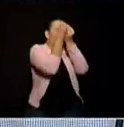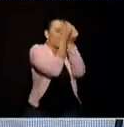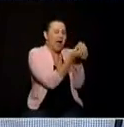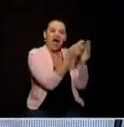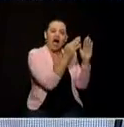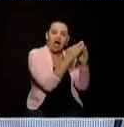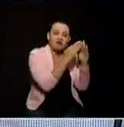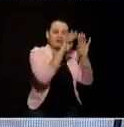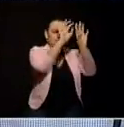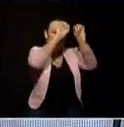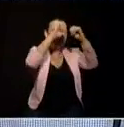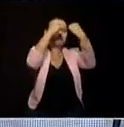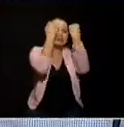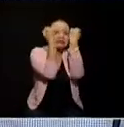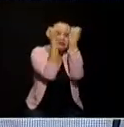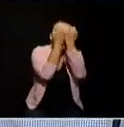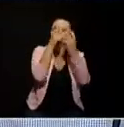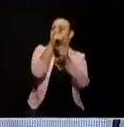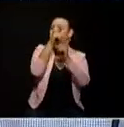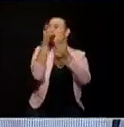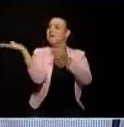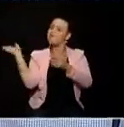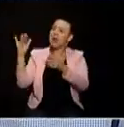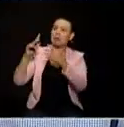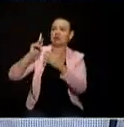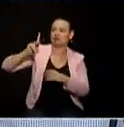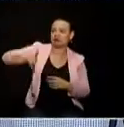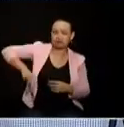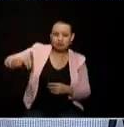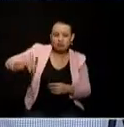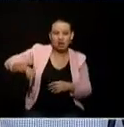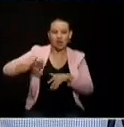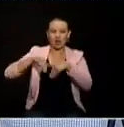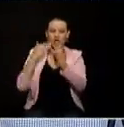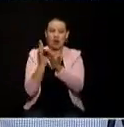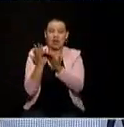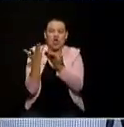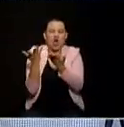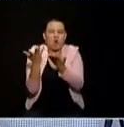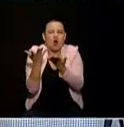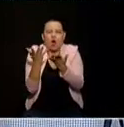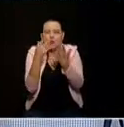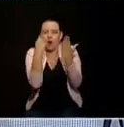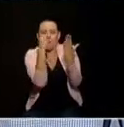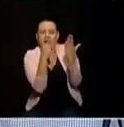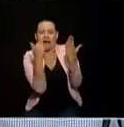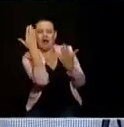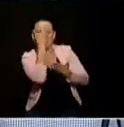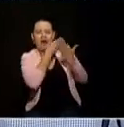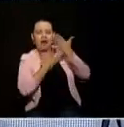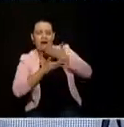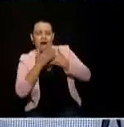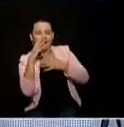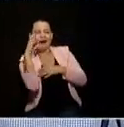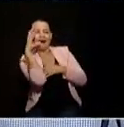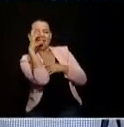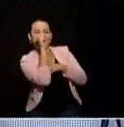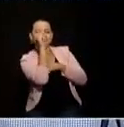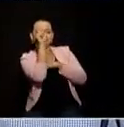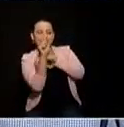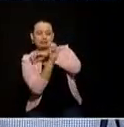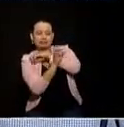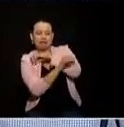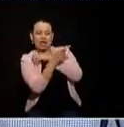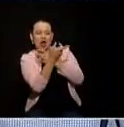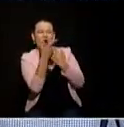escuelas y empezar a evidenciar algunos cuadros que vayan a generar en un futuro no muy lejano desequilibrios